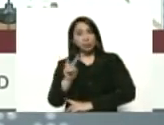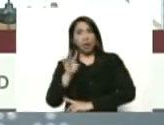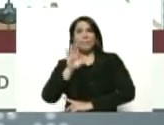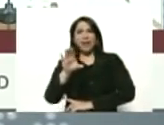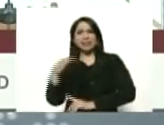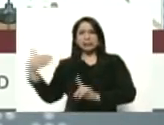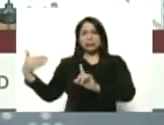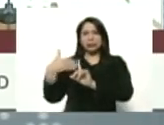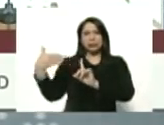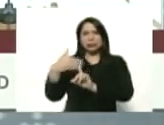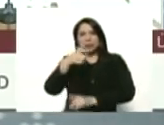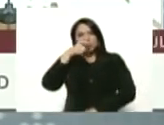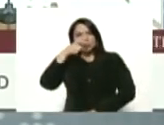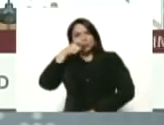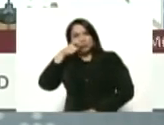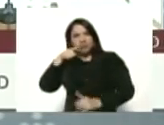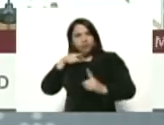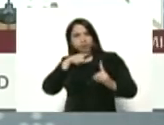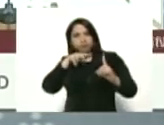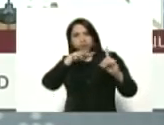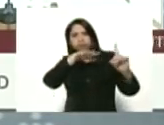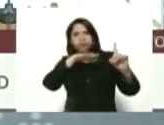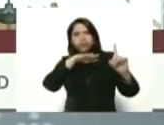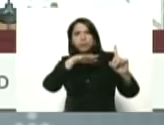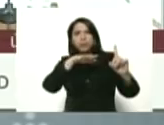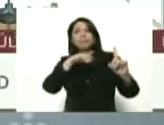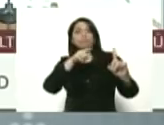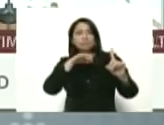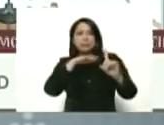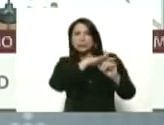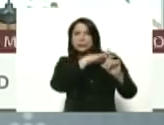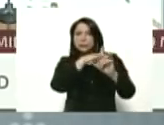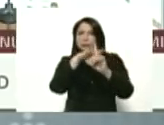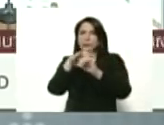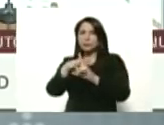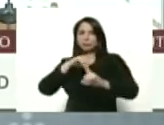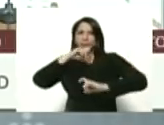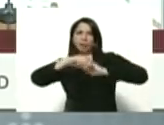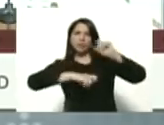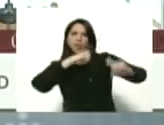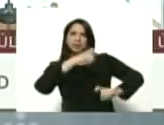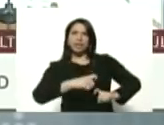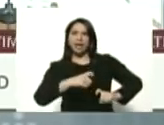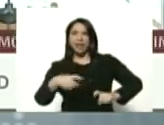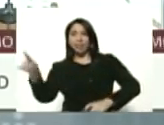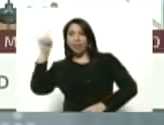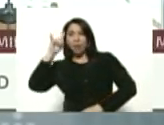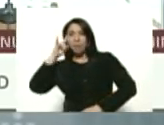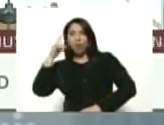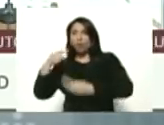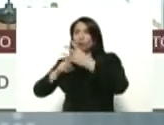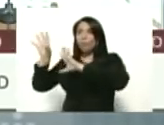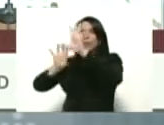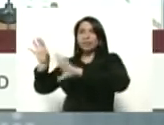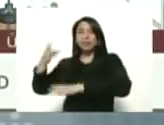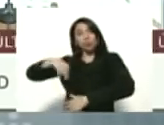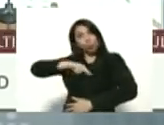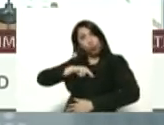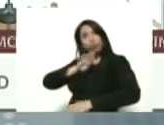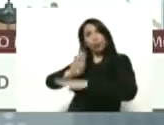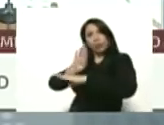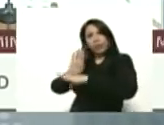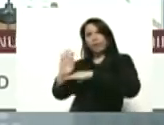asediado por la maldad la perversidad de estos demonios y nosotros cuidando la